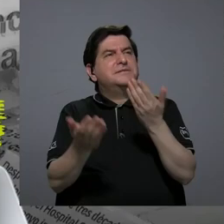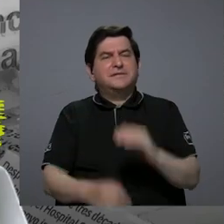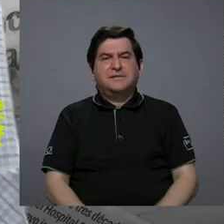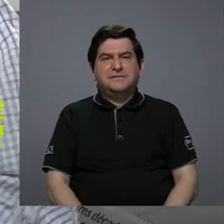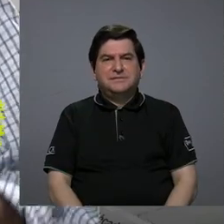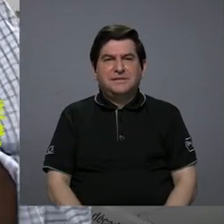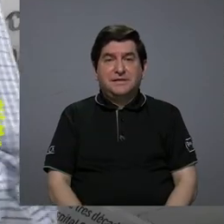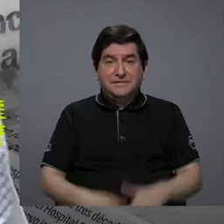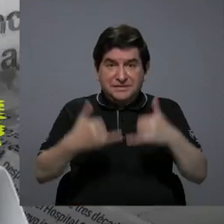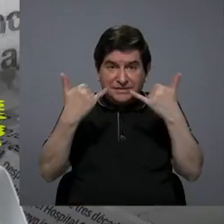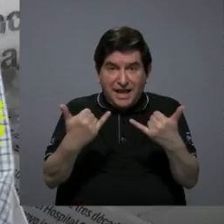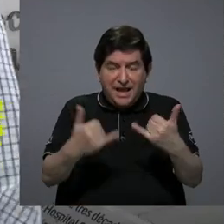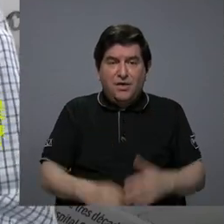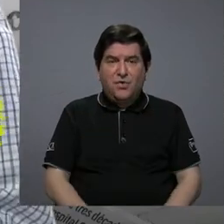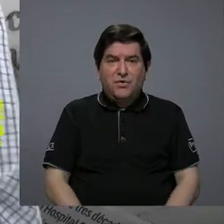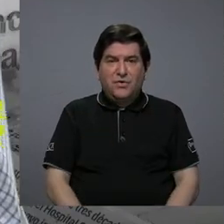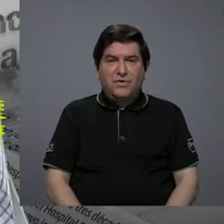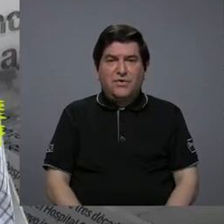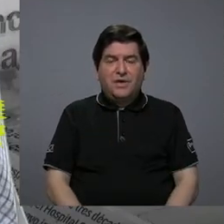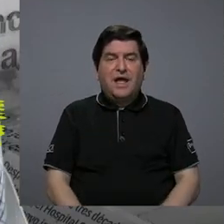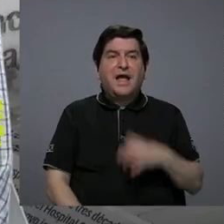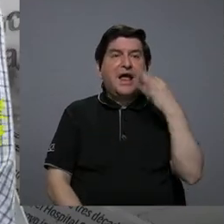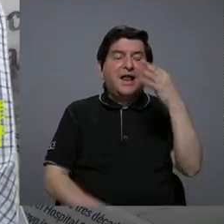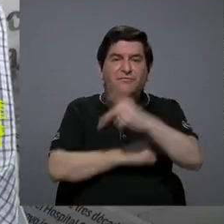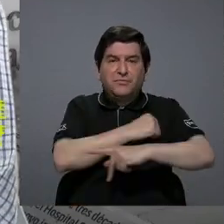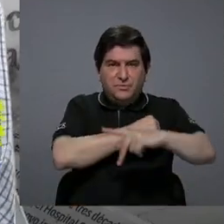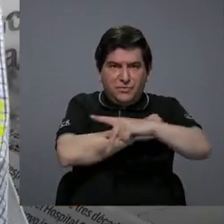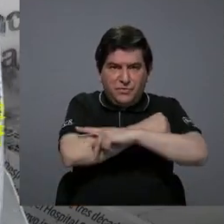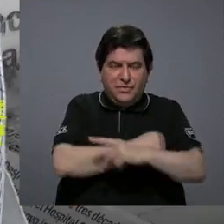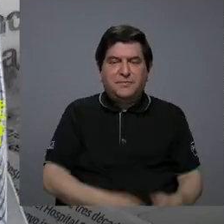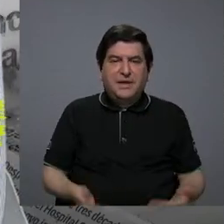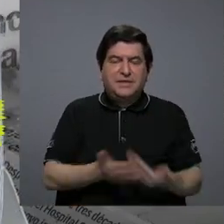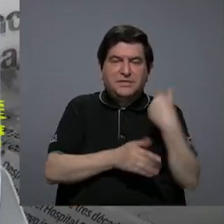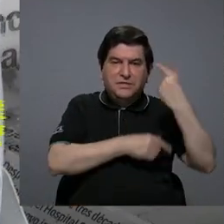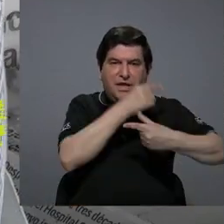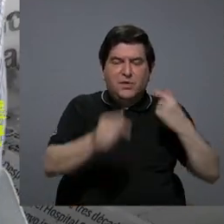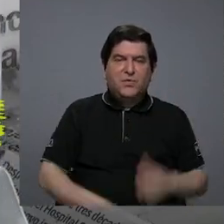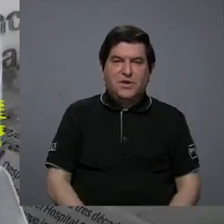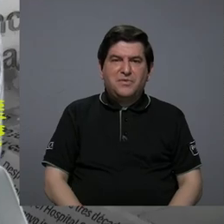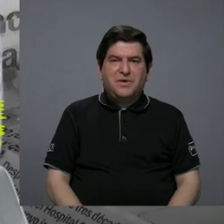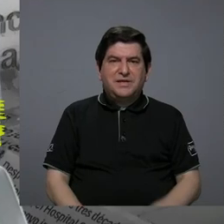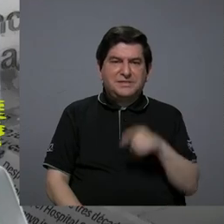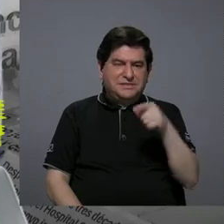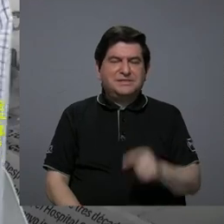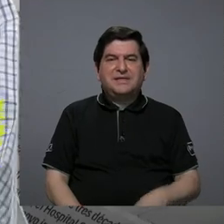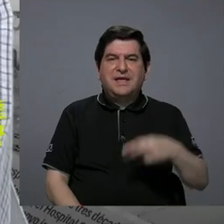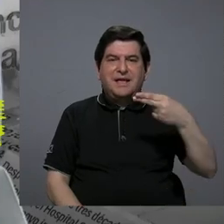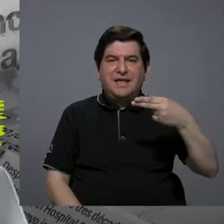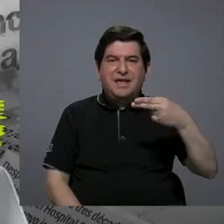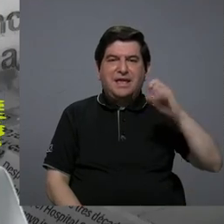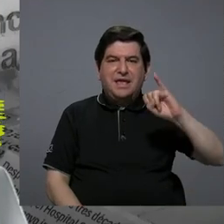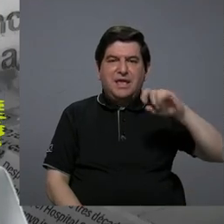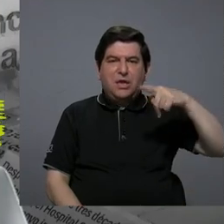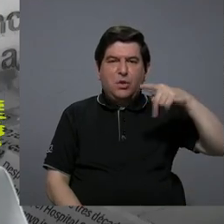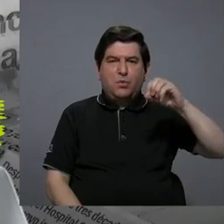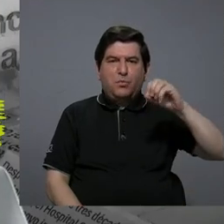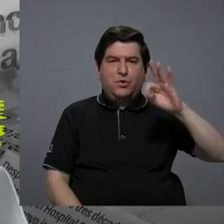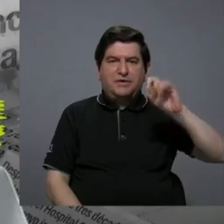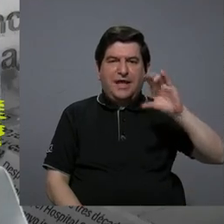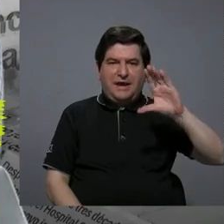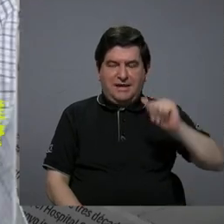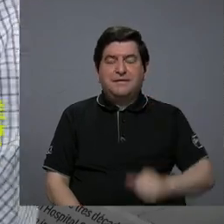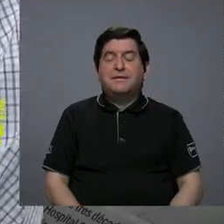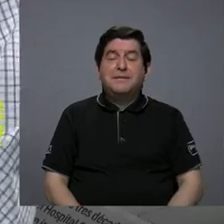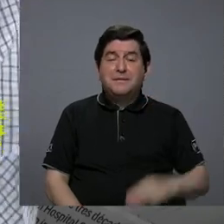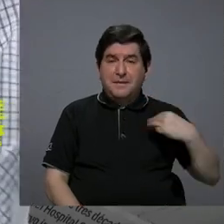con este ahorro estamos hipotecando el país, el futuro de nuevas generaciones y me parece que ni las autoridades de la presidencia ni del Ministerio de